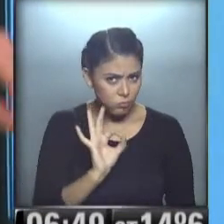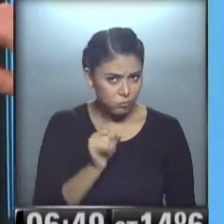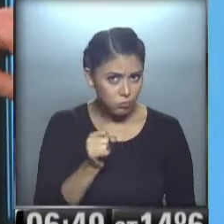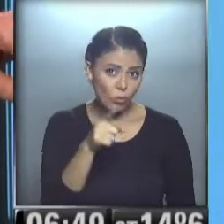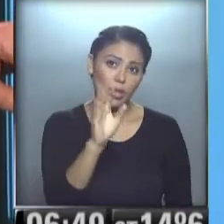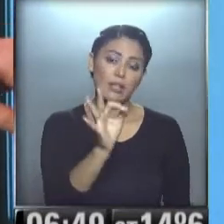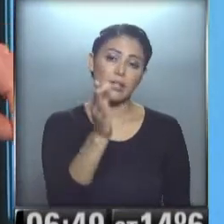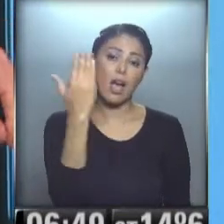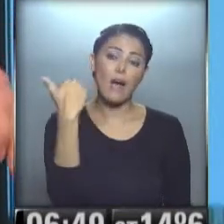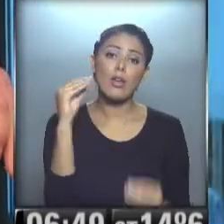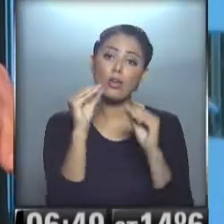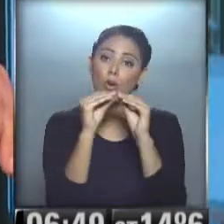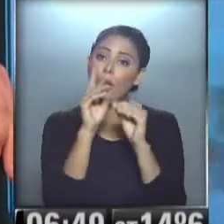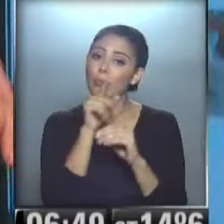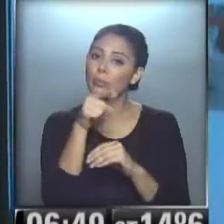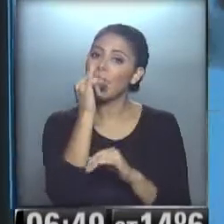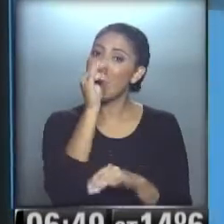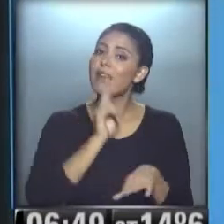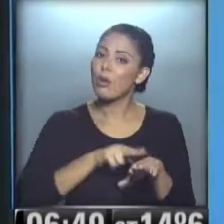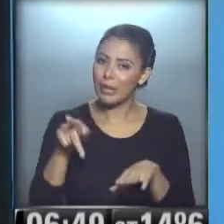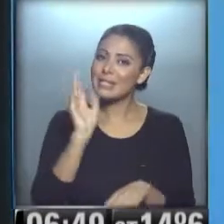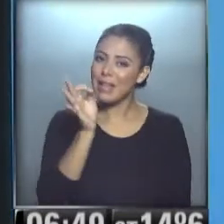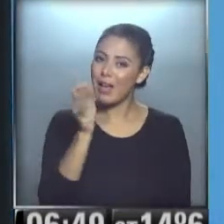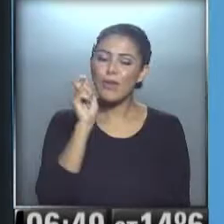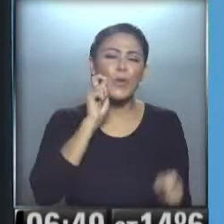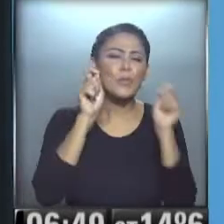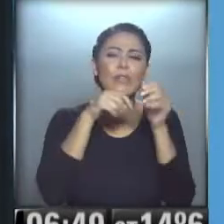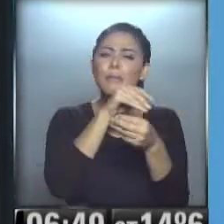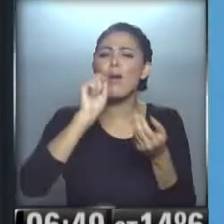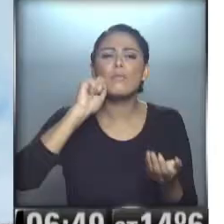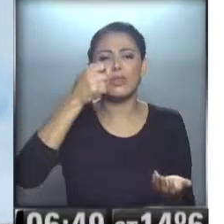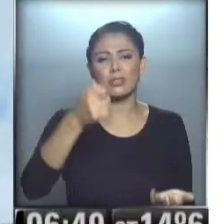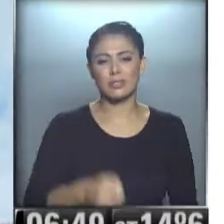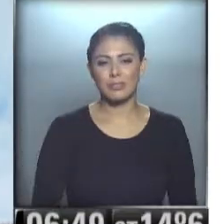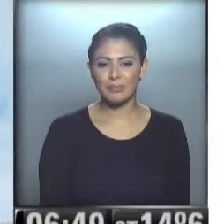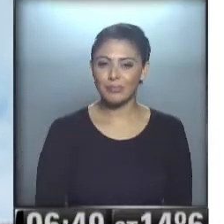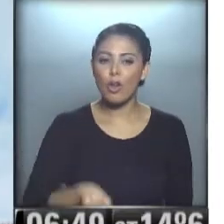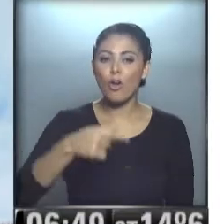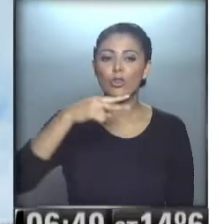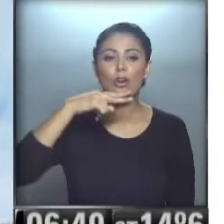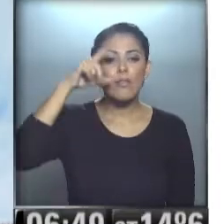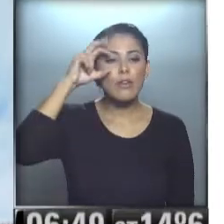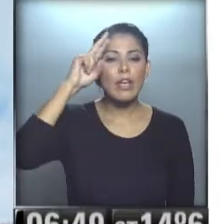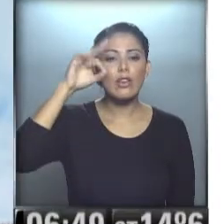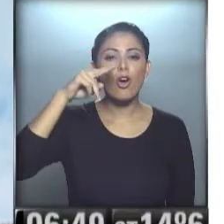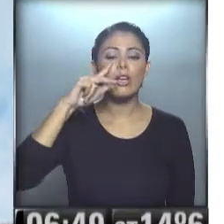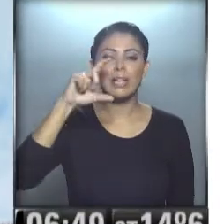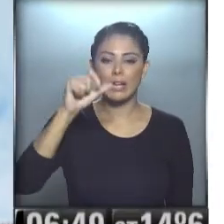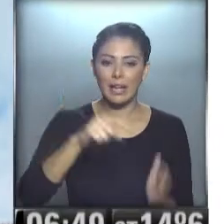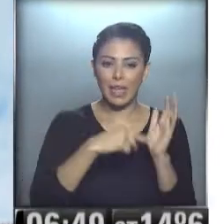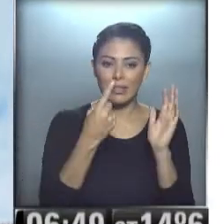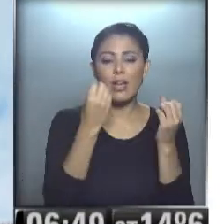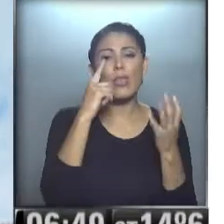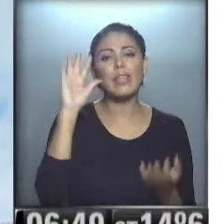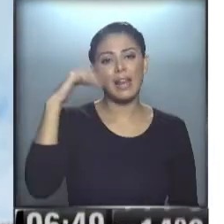saben, Cari lo recomienda y sabe lo que dice... ...besazo, familia hermosa... ...verónica Salinas Salinas... ...buen día